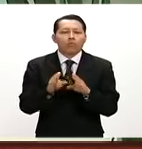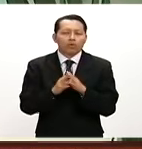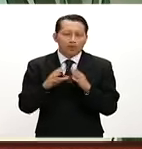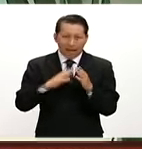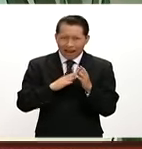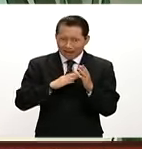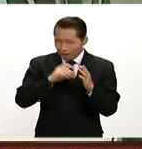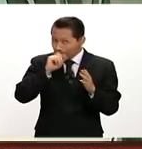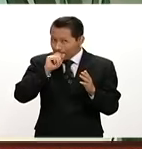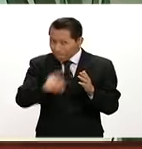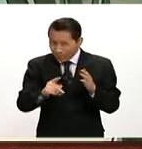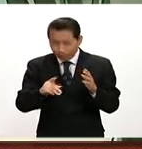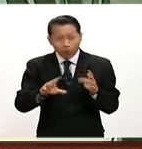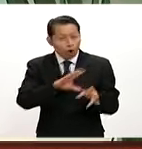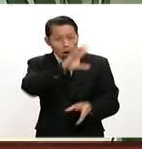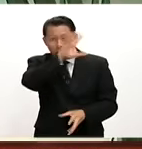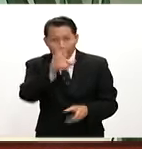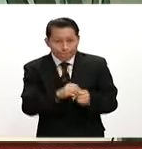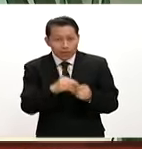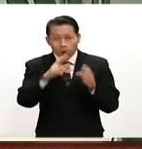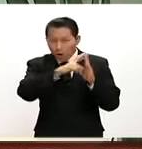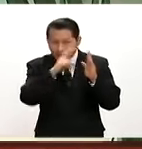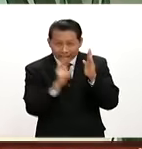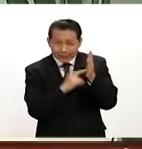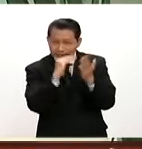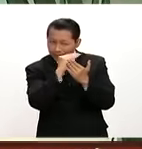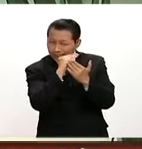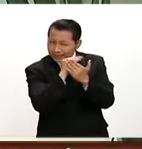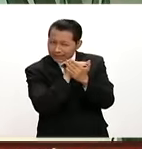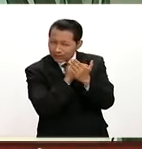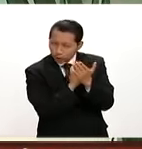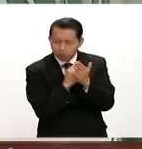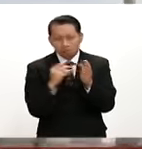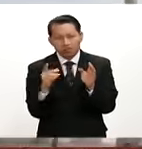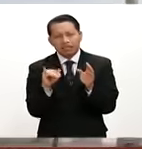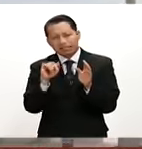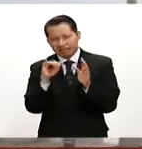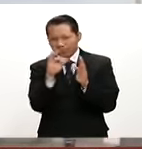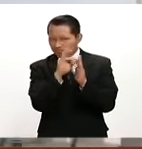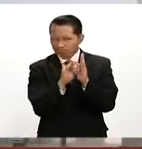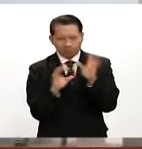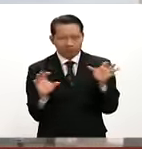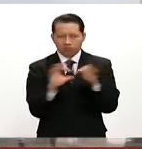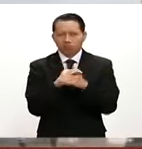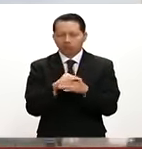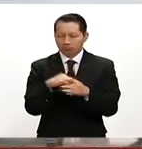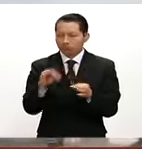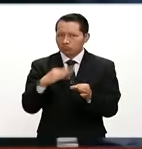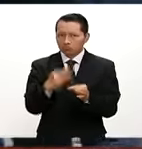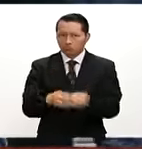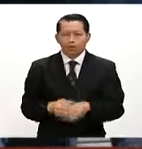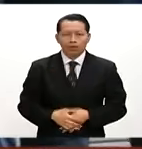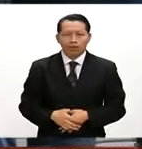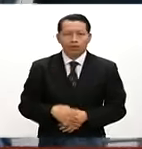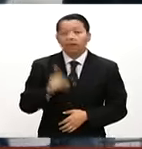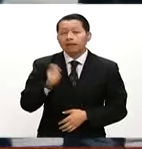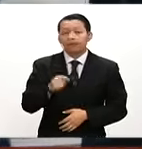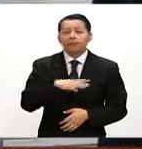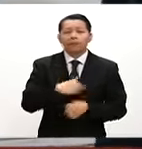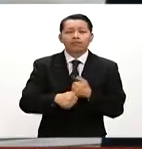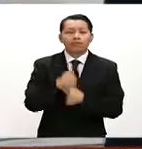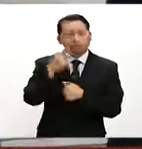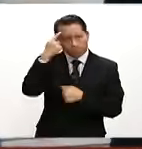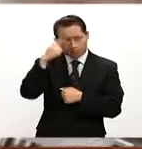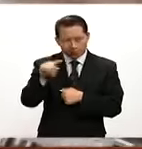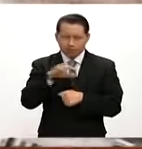satisfactoriamente con todos y cada uno de los requisitos establecidos. Este fallo corresponde a la licitación del sistema de